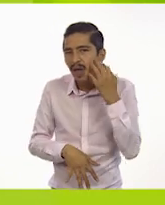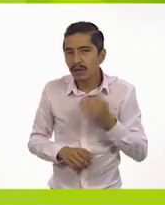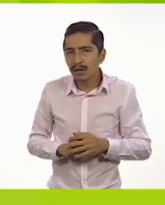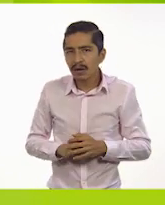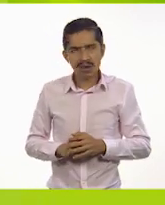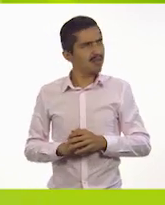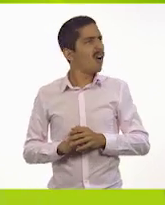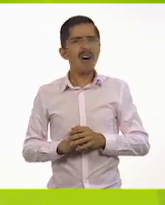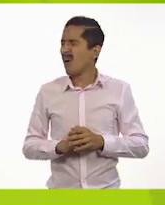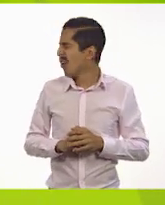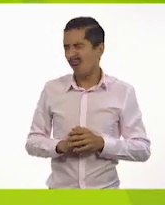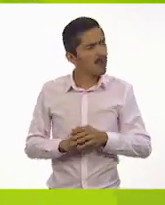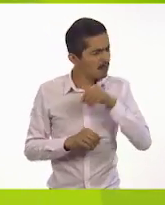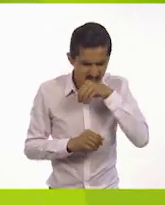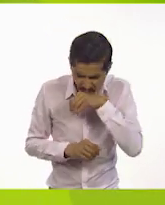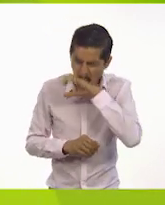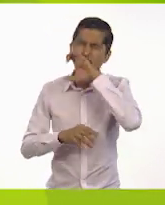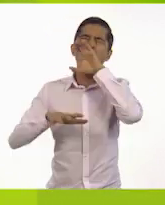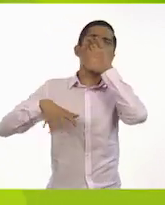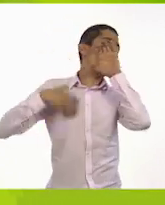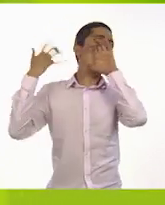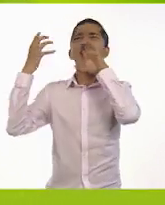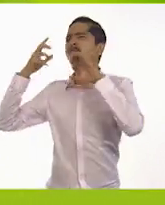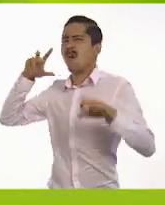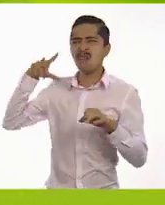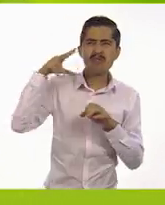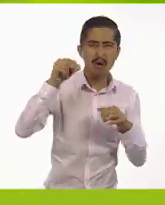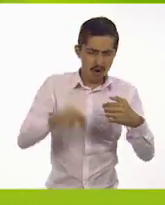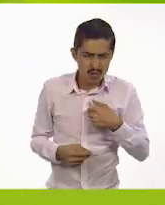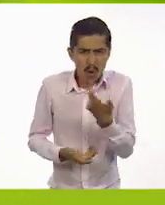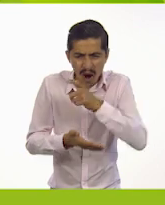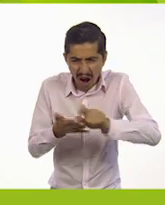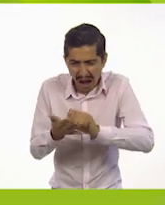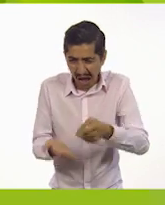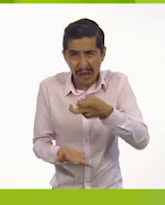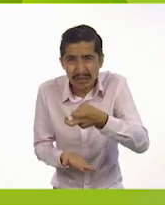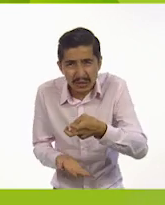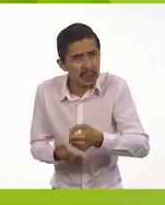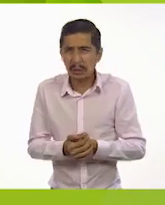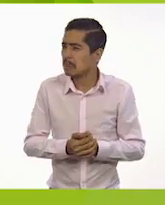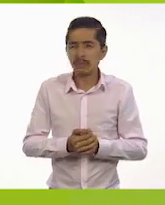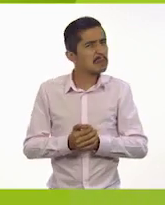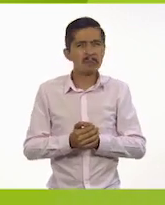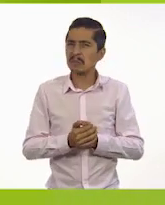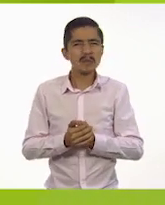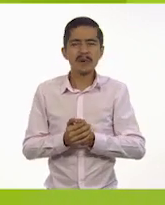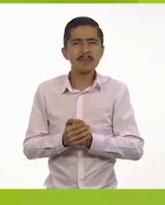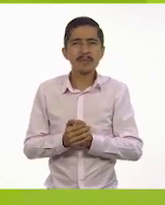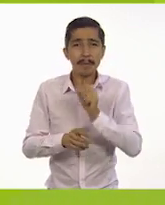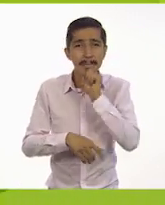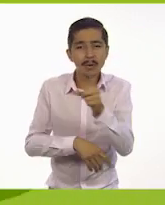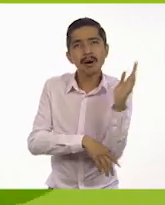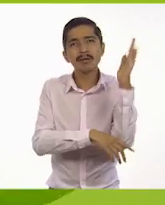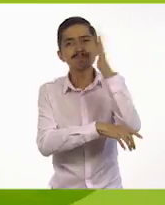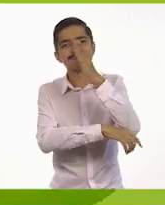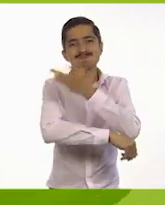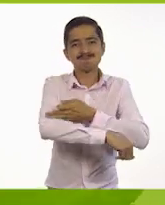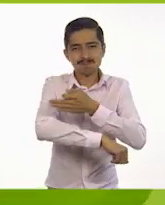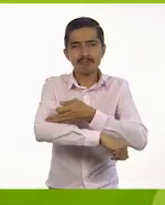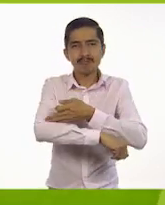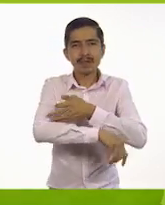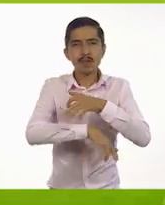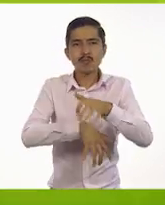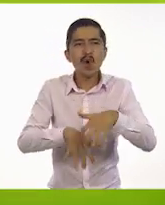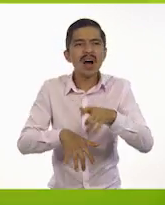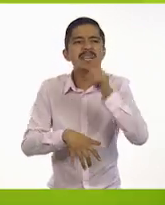No, rugió el león. Yo nunca escribiría algo así. Y esa misma tarde, le tocó el turno